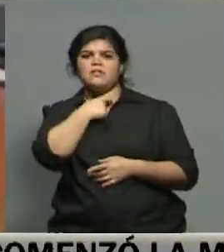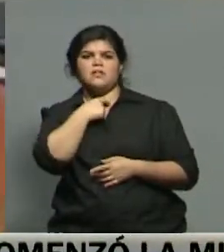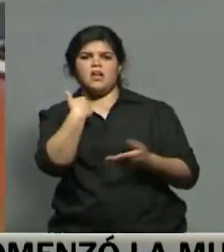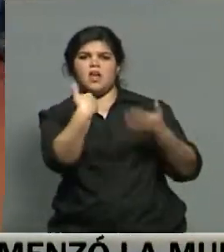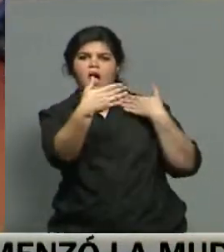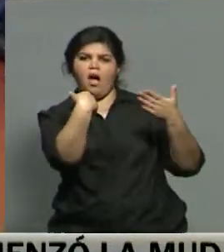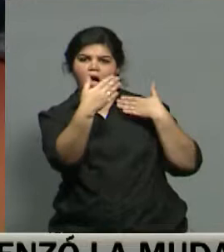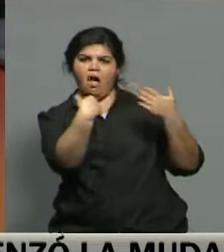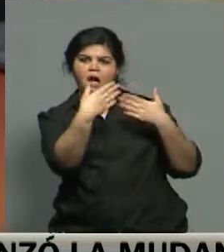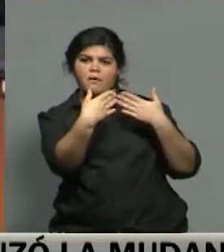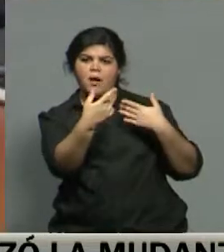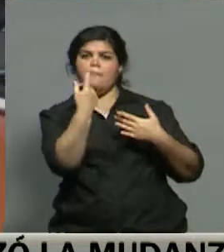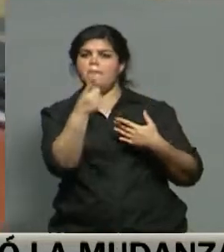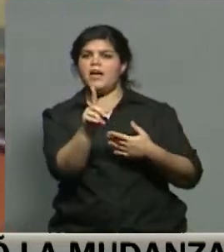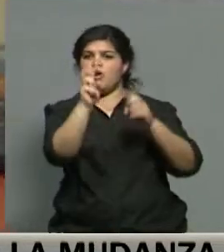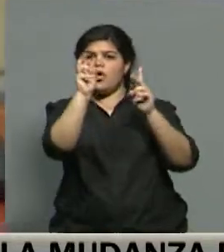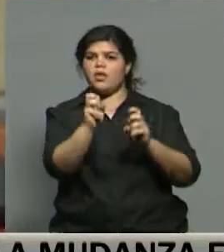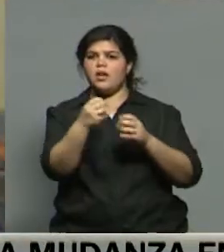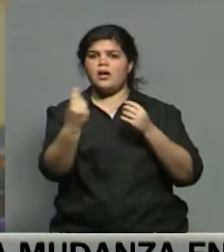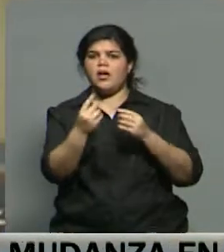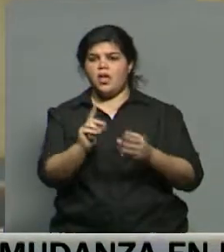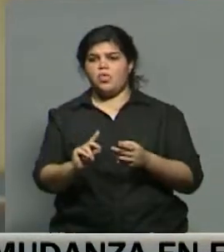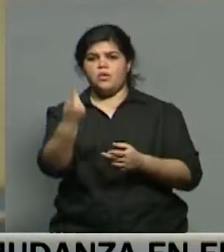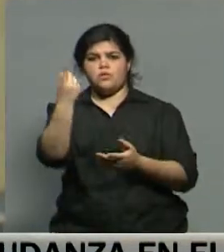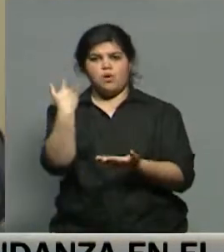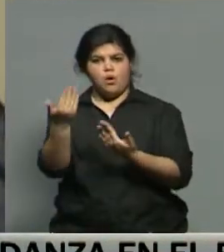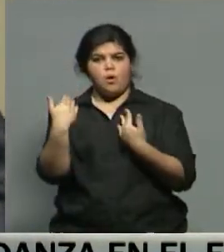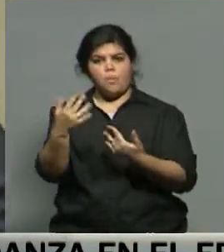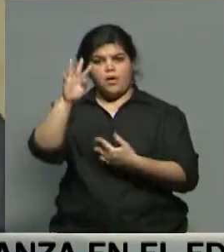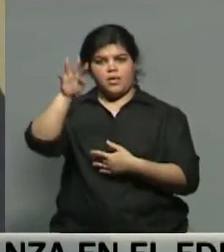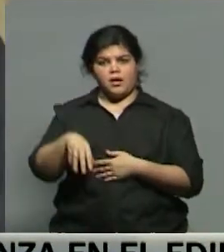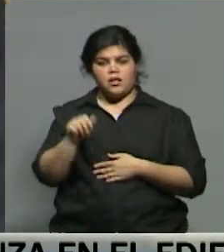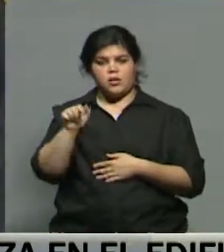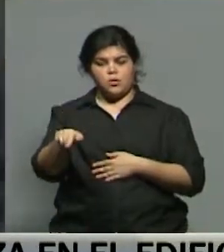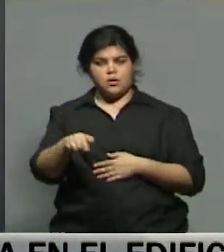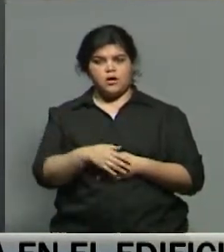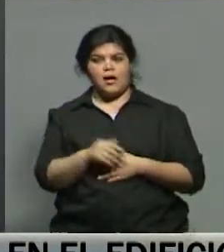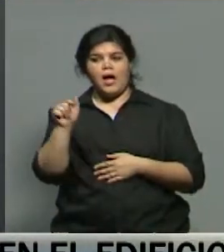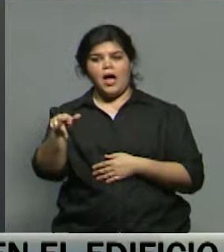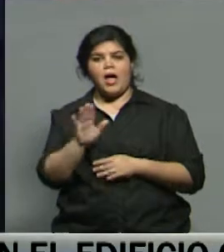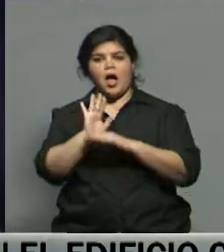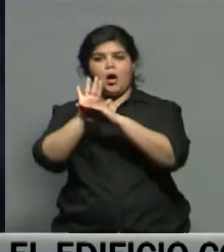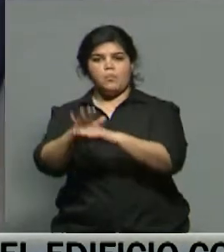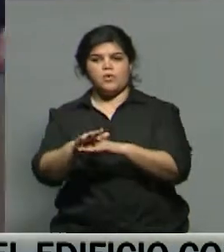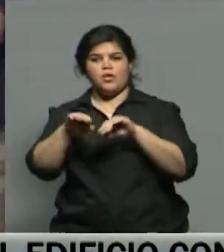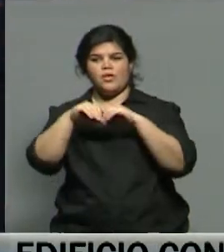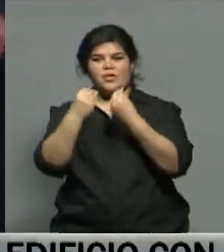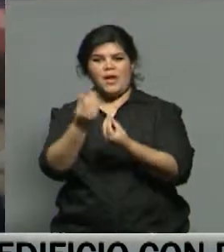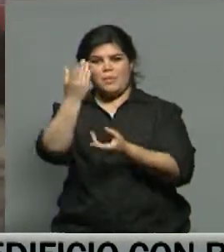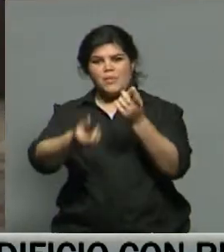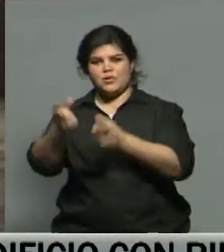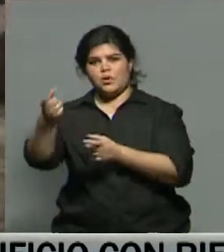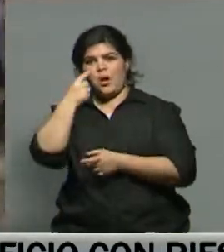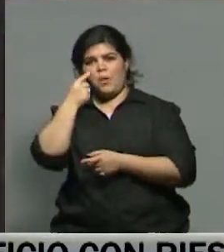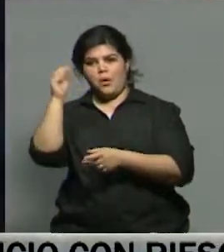aunque únicamente quiere hablar del derecho de autodeterminación de Cataluña que apoya a una mayoría de catalanes que a su